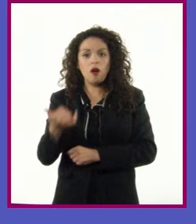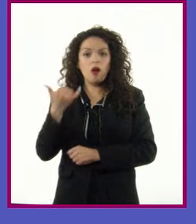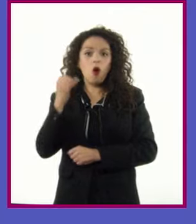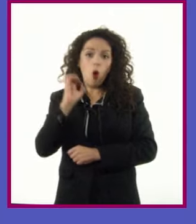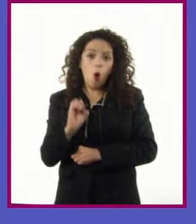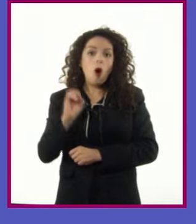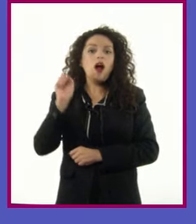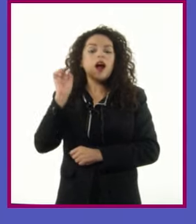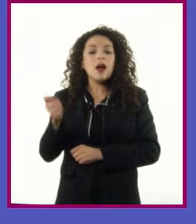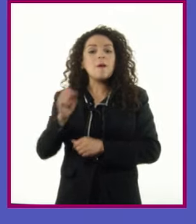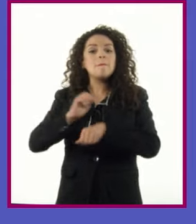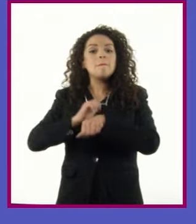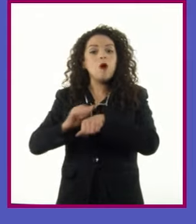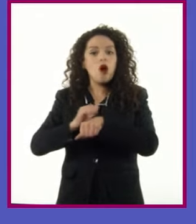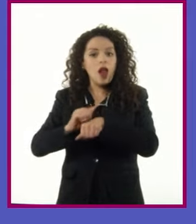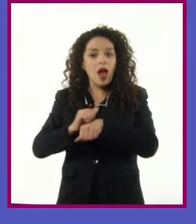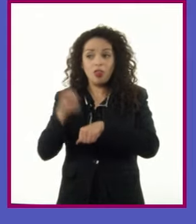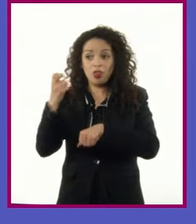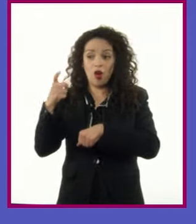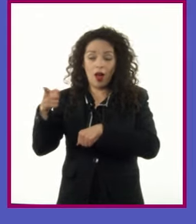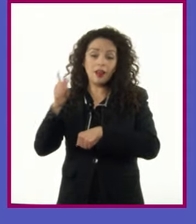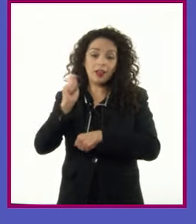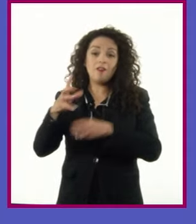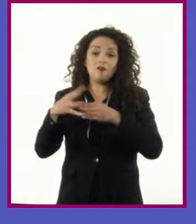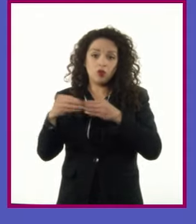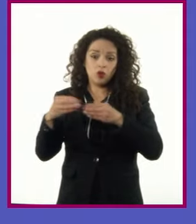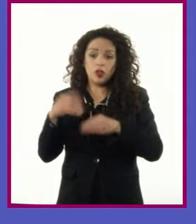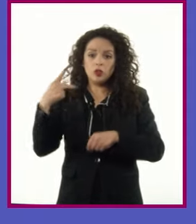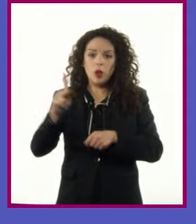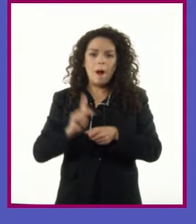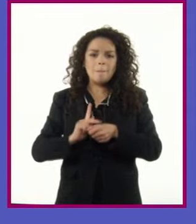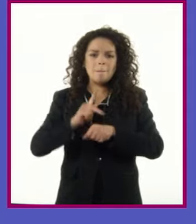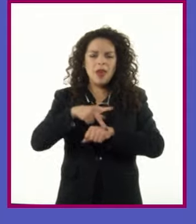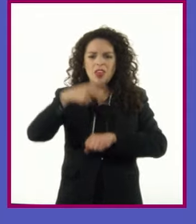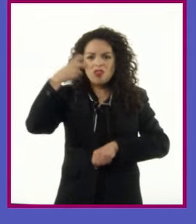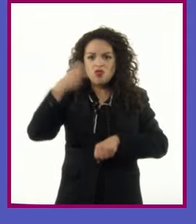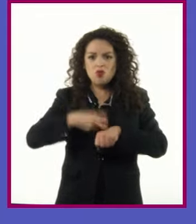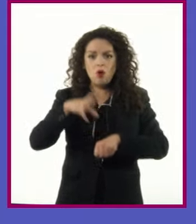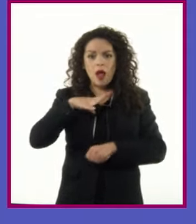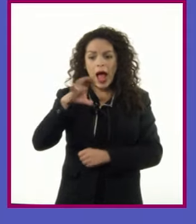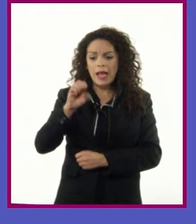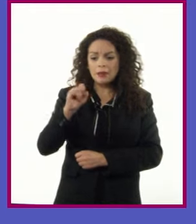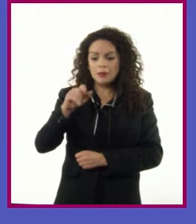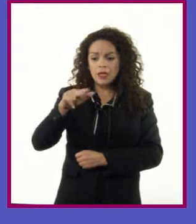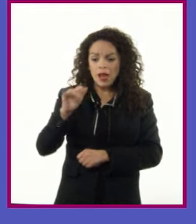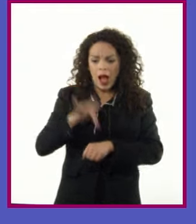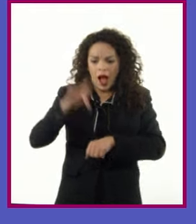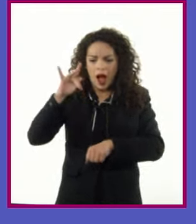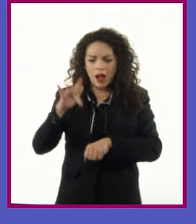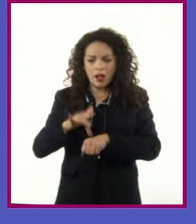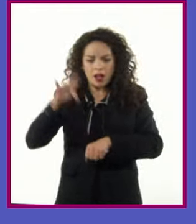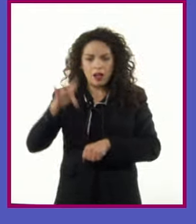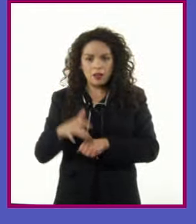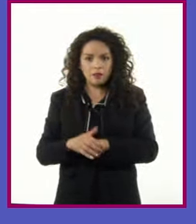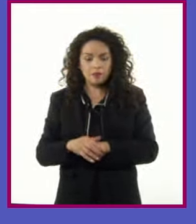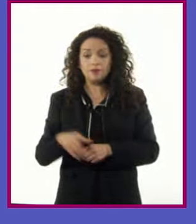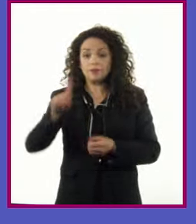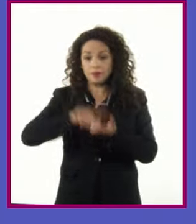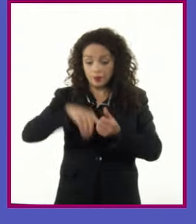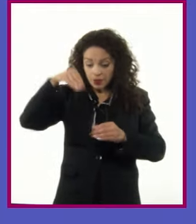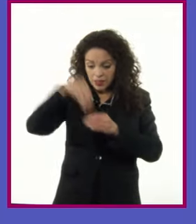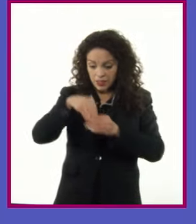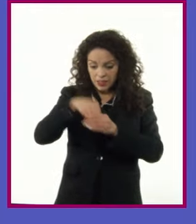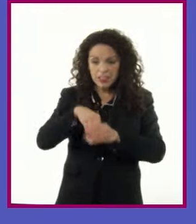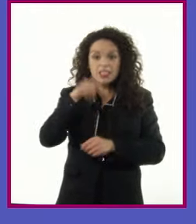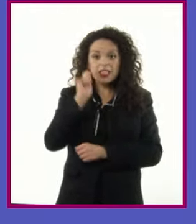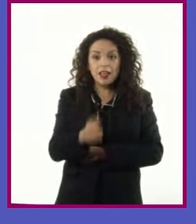púrpura Su piel es ligeramente dura y está cubierta de espinas La carne del interior es dulce,